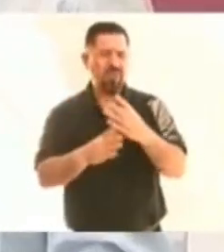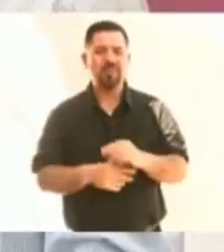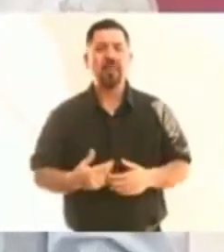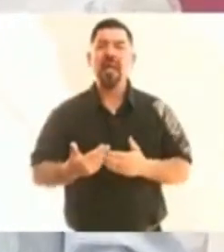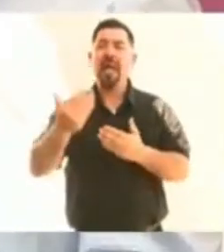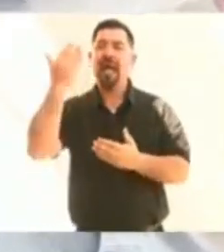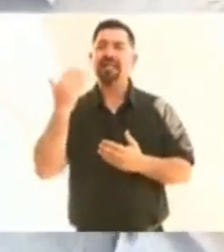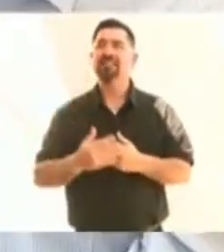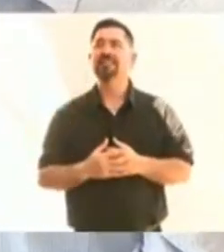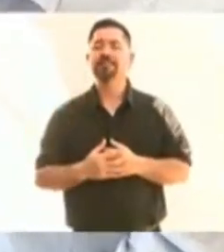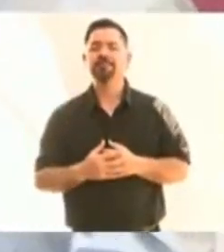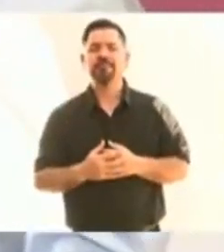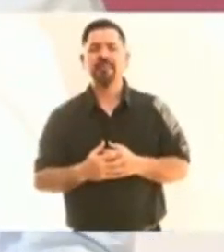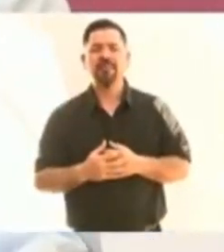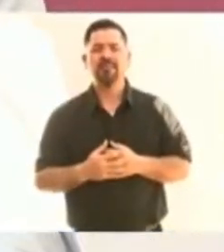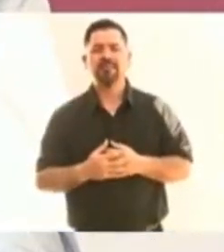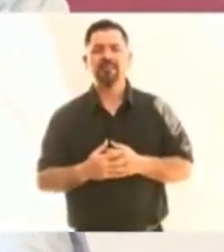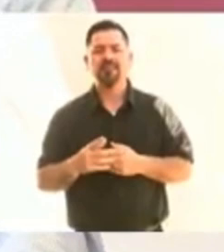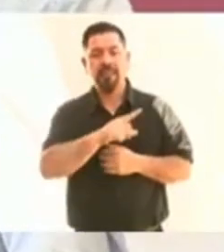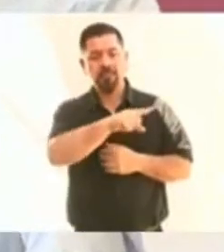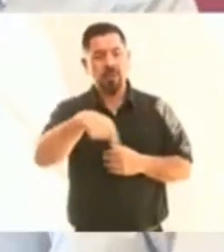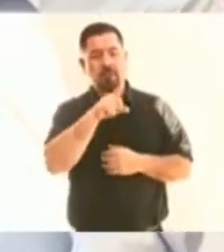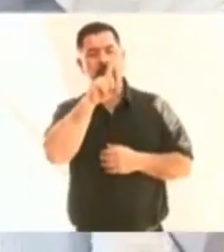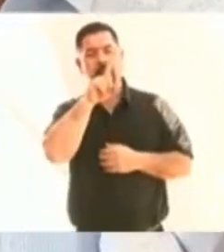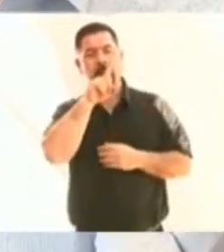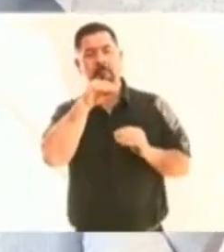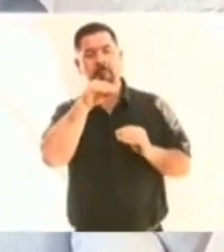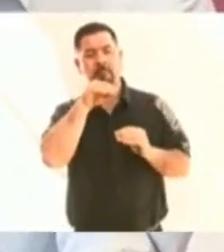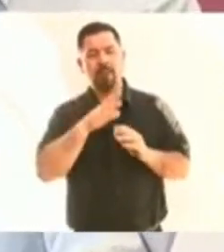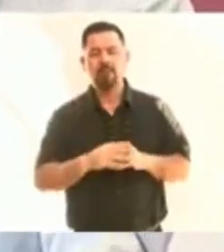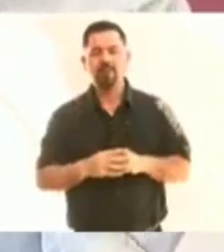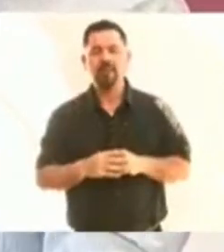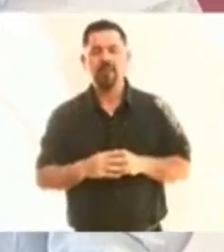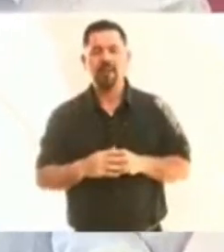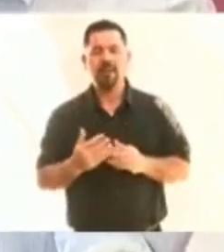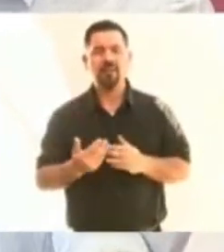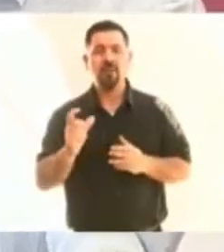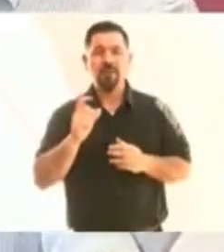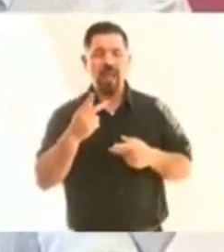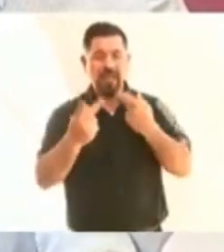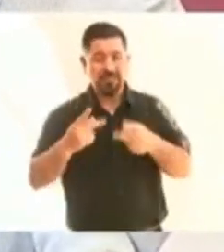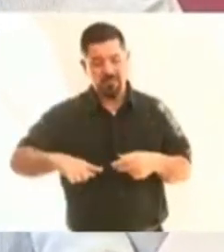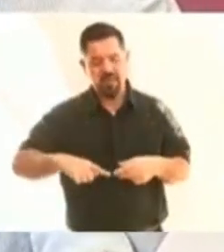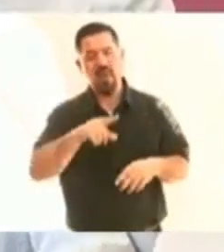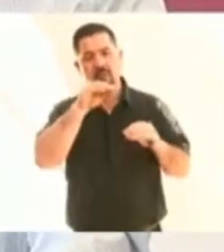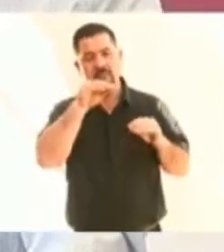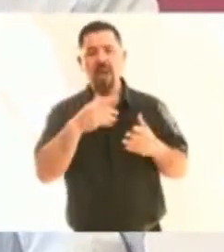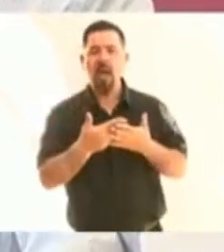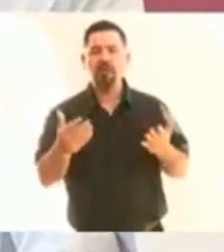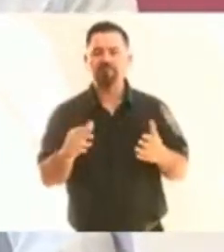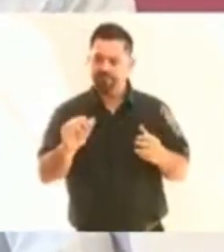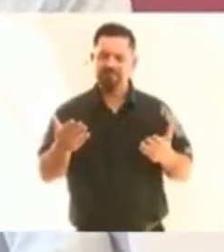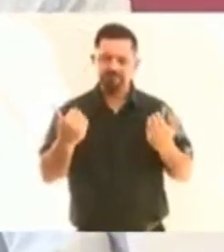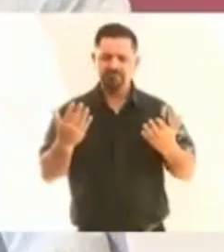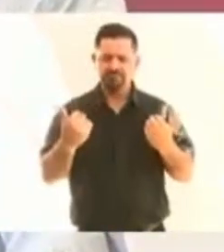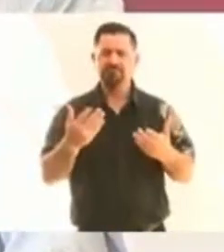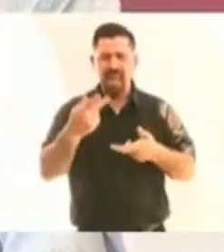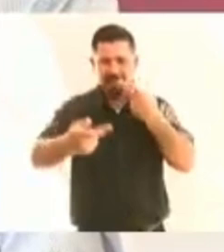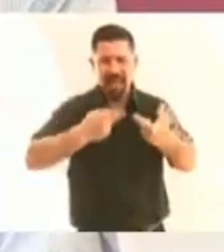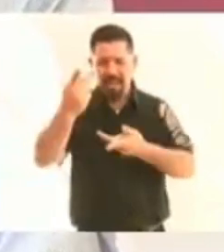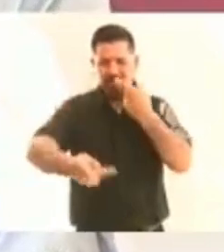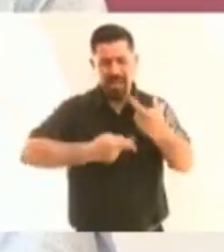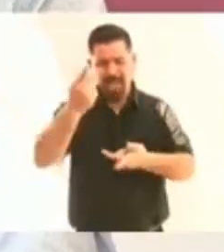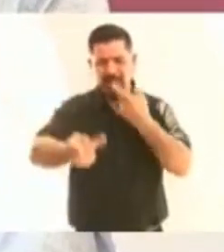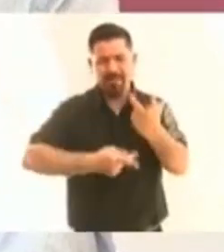callaban como momia ante lo que hacía el gobierno, ahora no, ahora gritan como